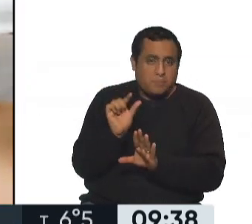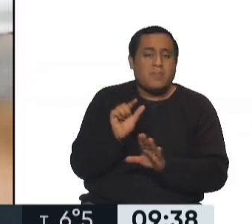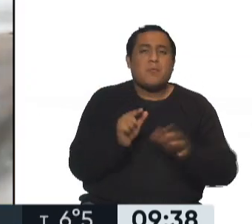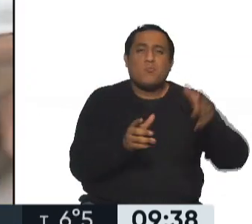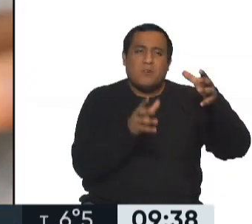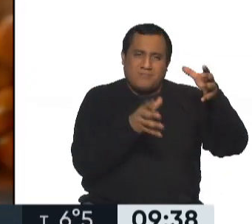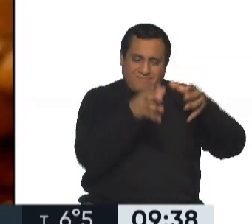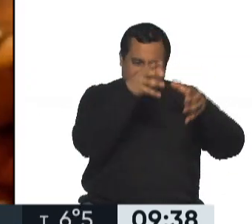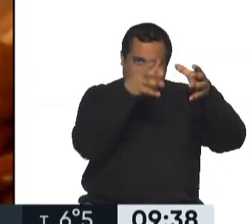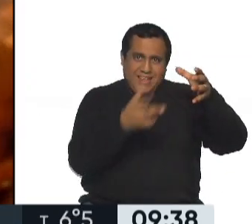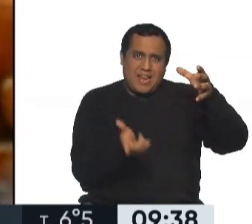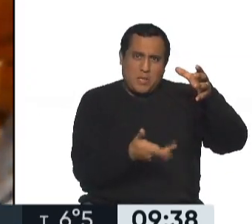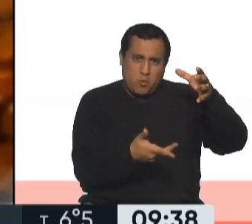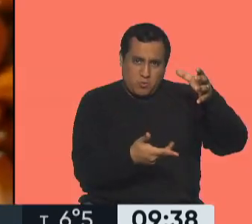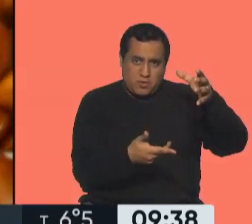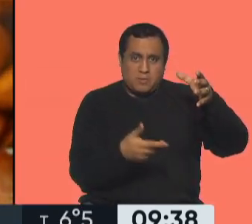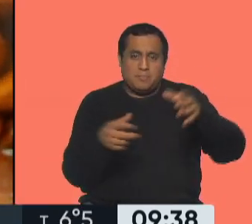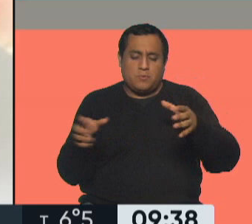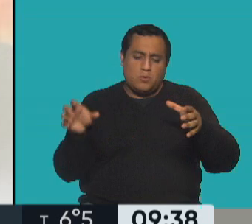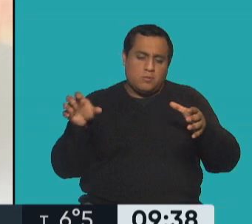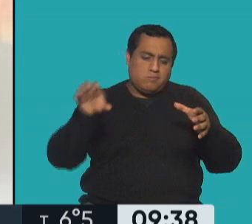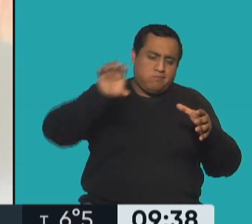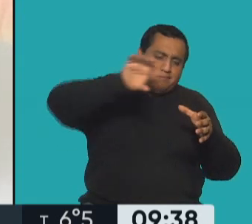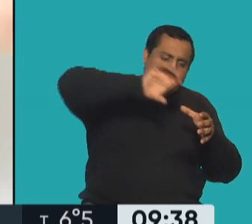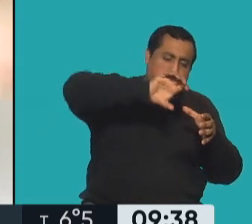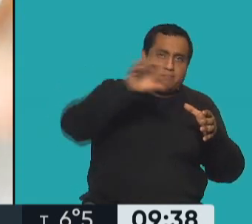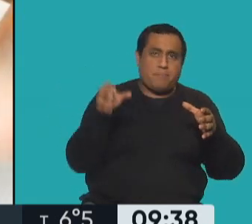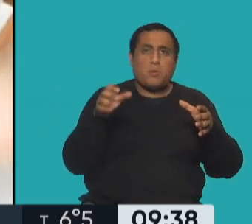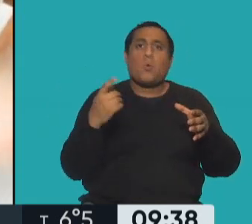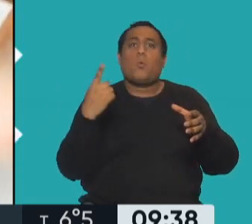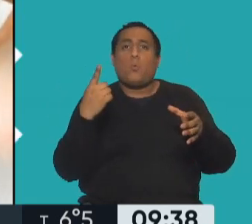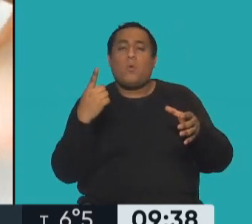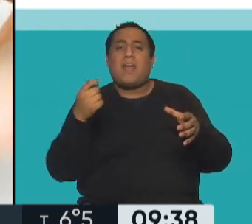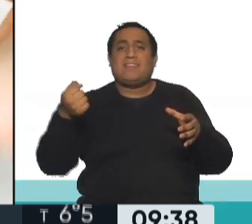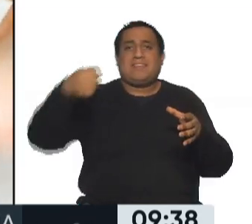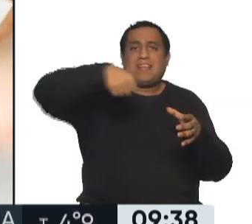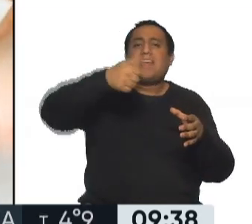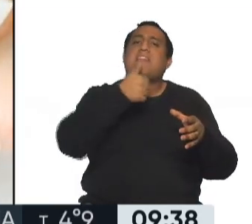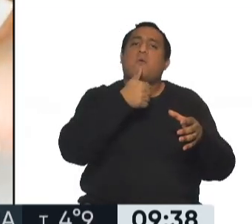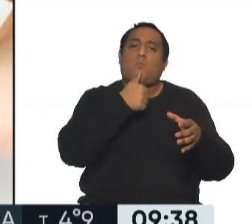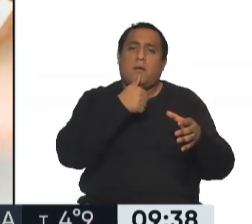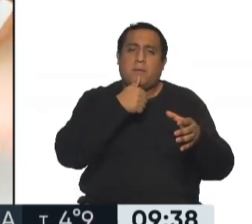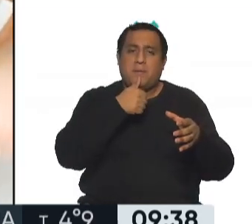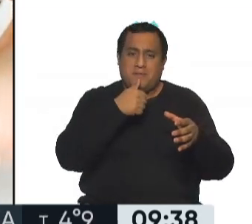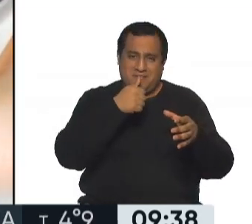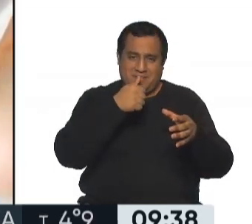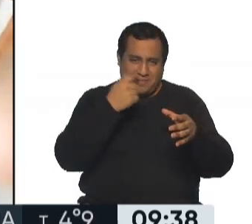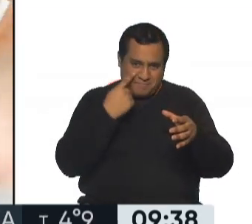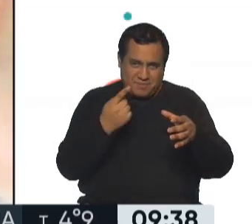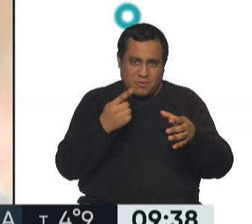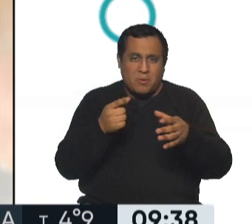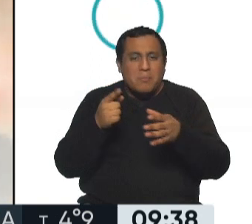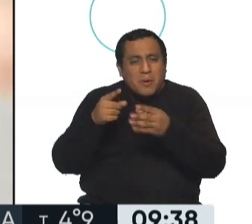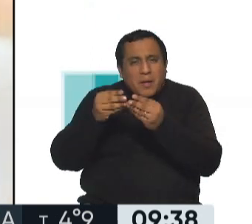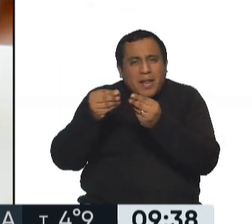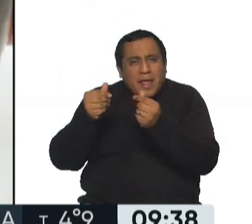licuadora, así, media taza, con una taza de agua. Primero quiero que se forme esa crema, como ven ahí, que